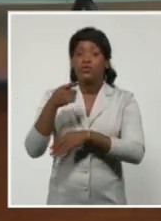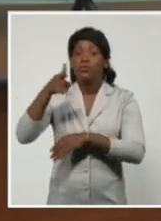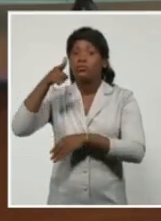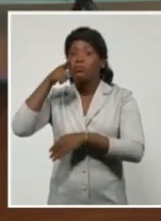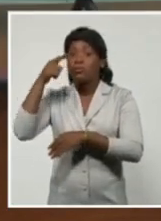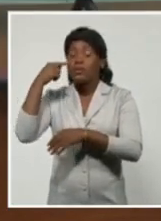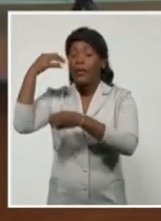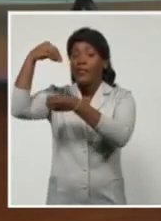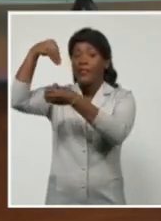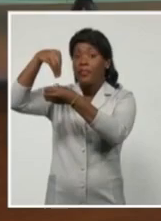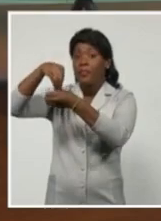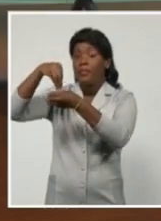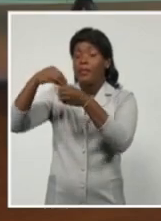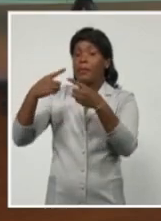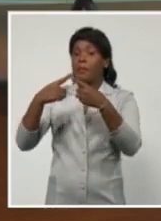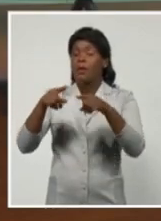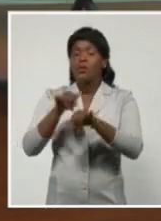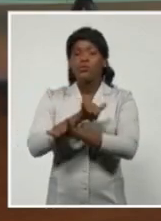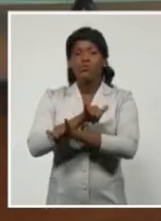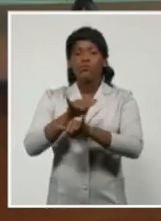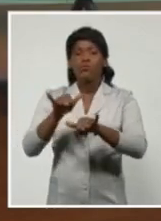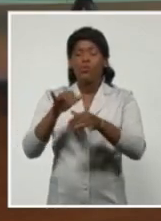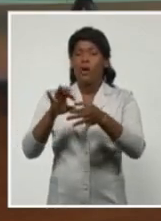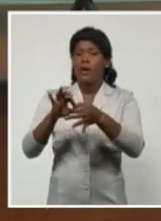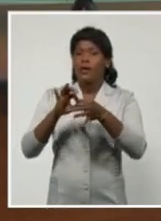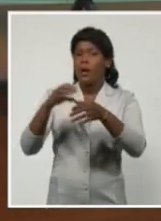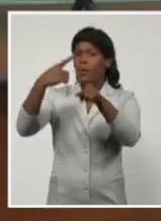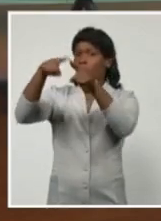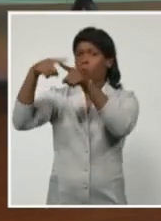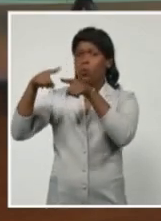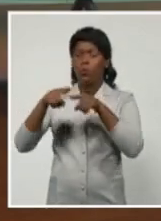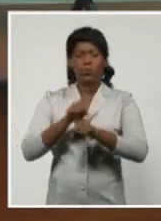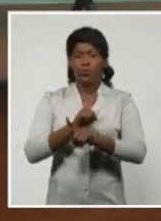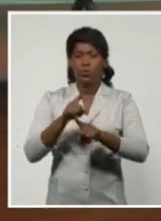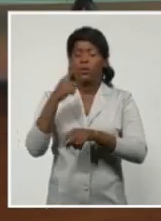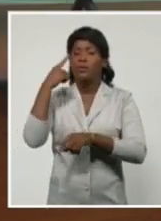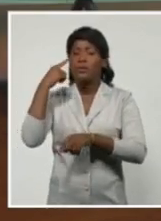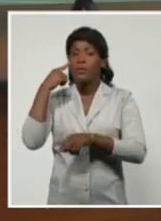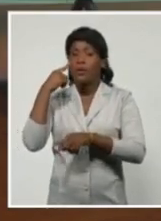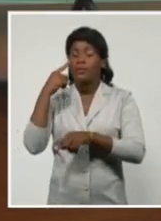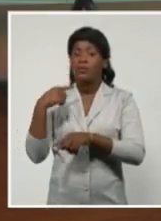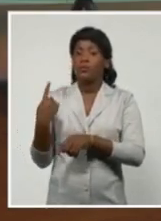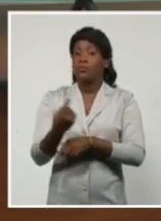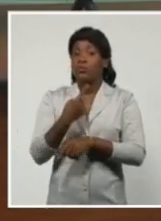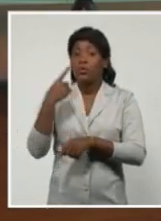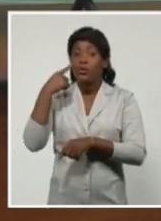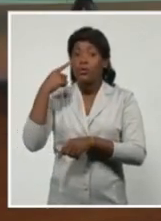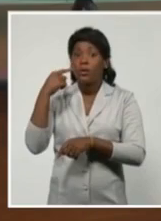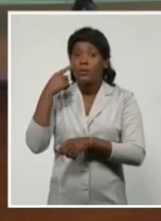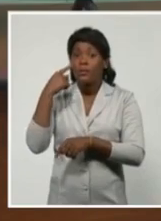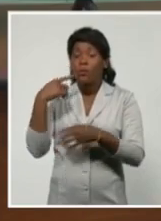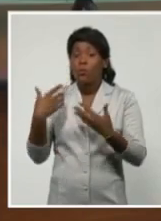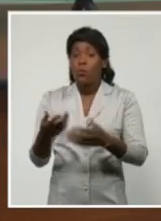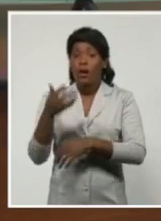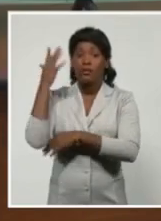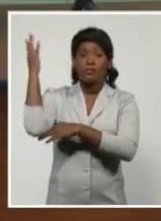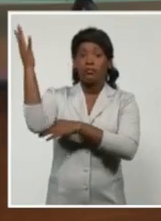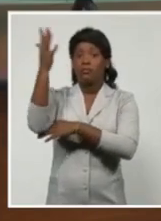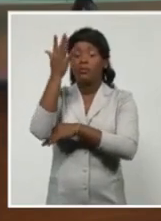dentro del cono. Pero no tiene nada que ver con el resto de los elementos. Por lo tanto, observen los vientos de tormenta tropical,